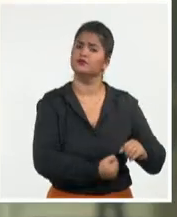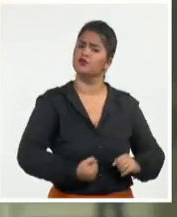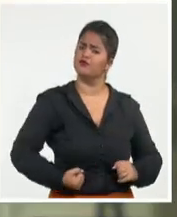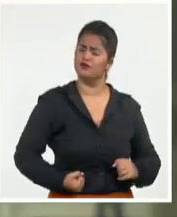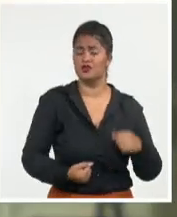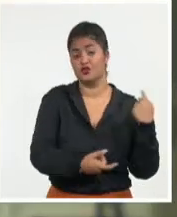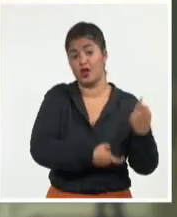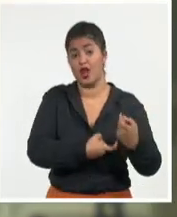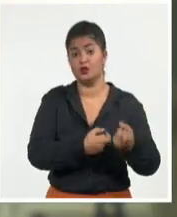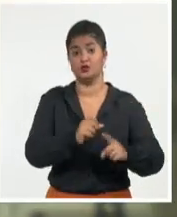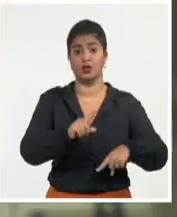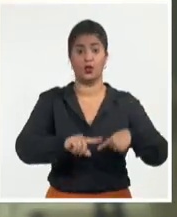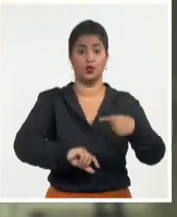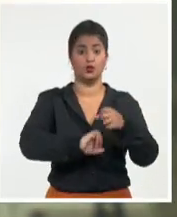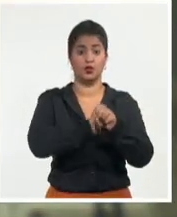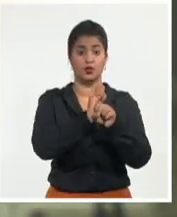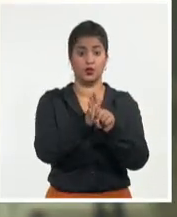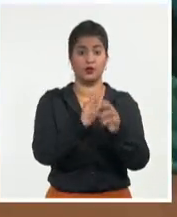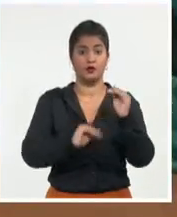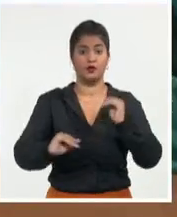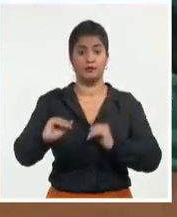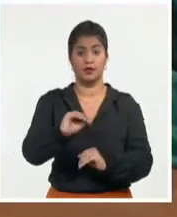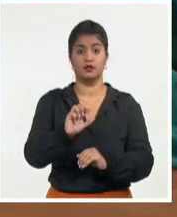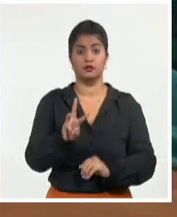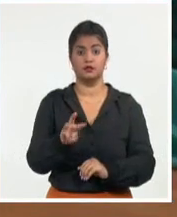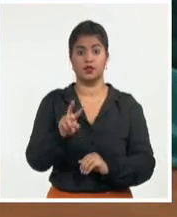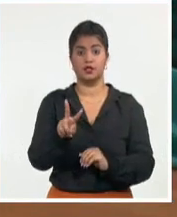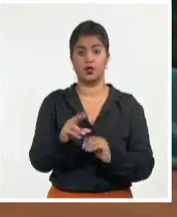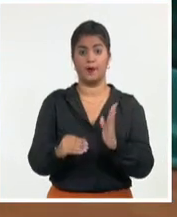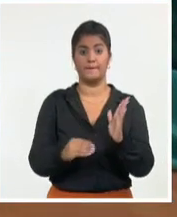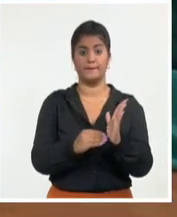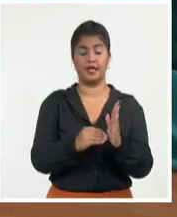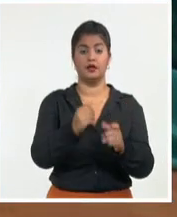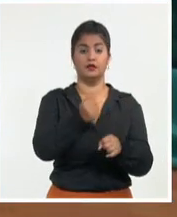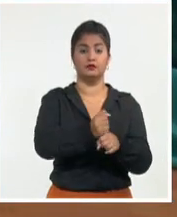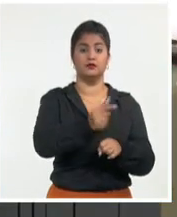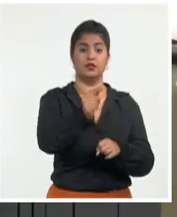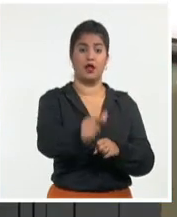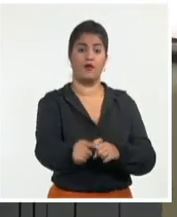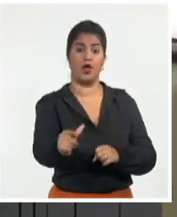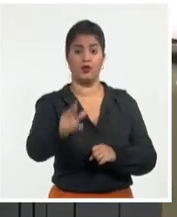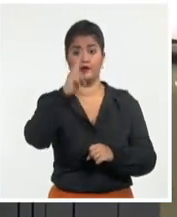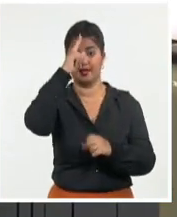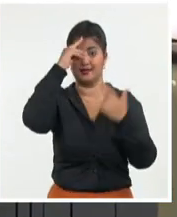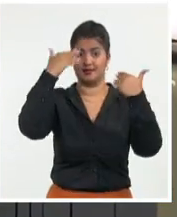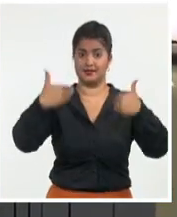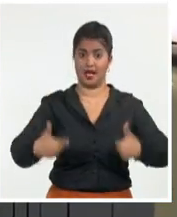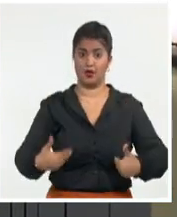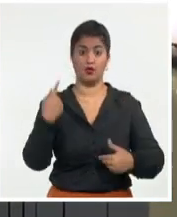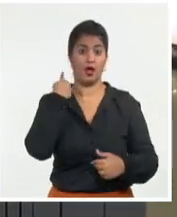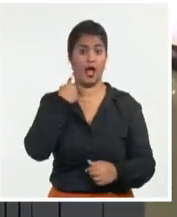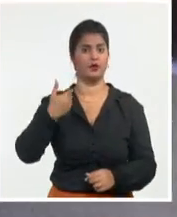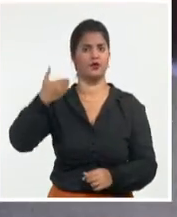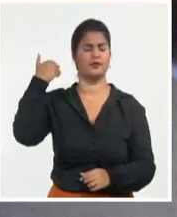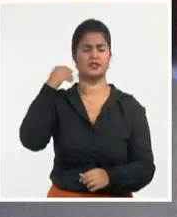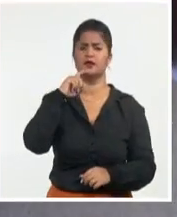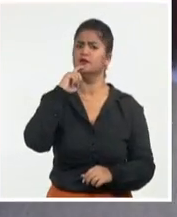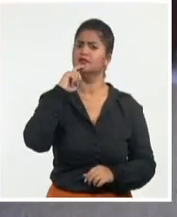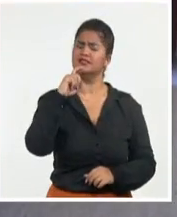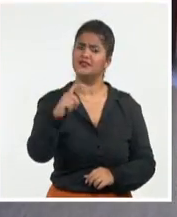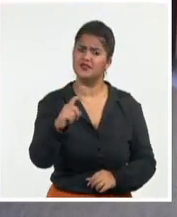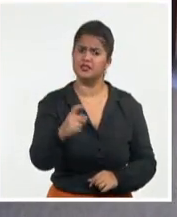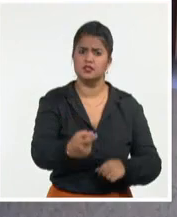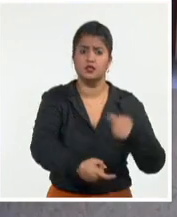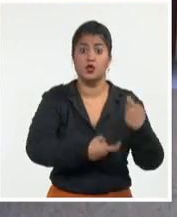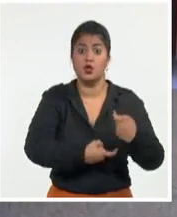Los más de 32.000 trabajadores de la salud en Camagüey transitaron durante el 2021 por un camino difícil, complejo, lleno